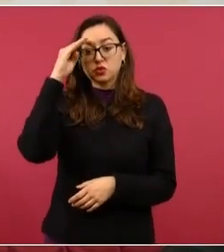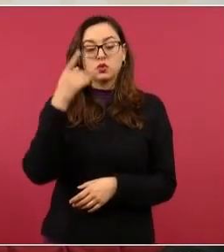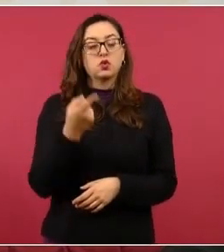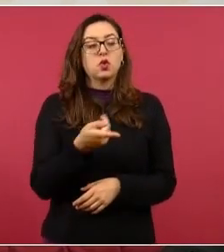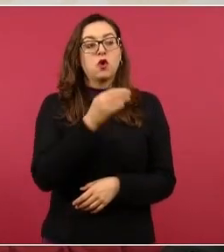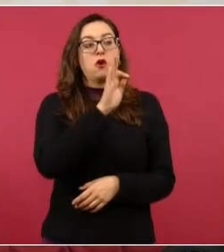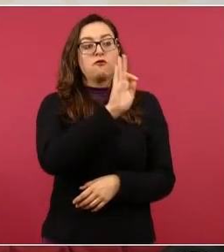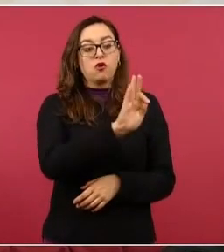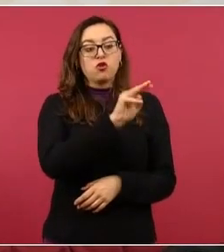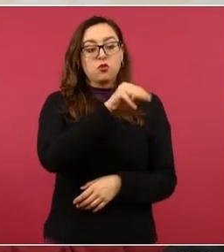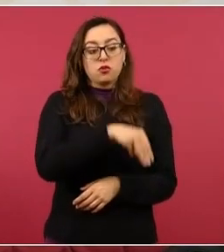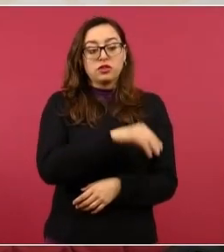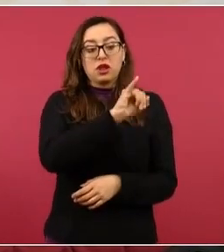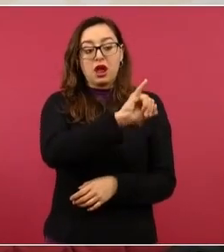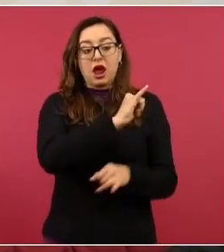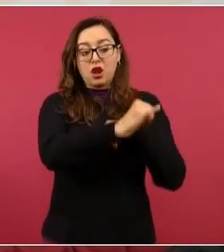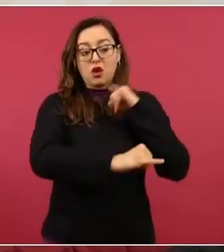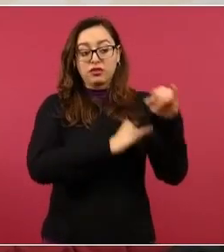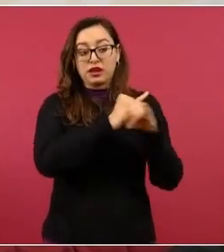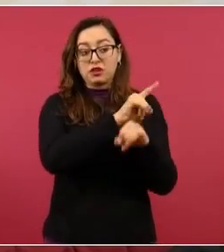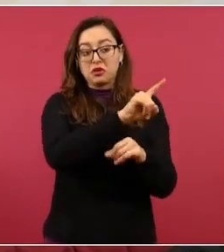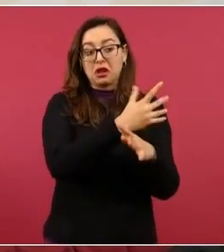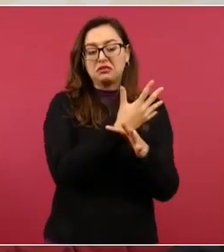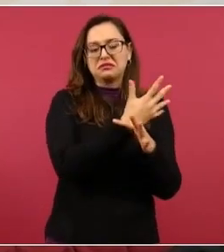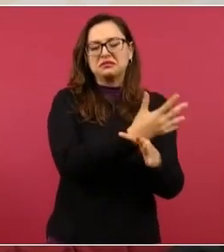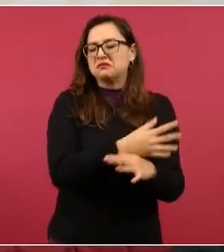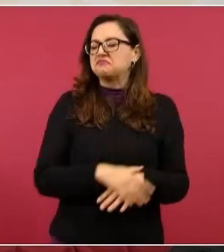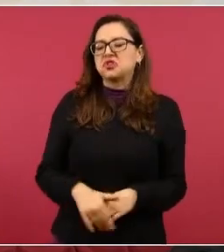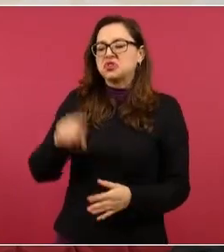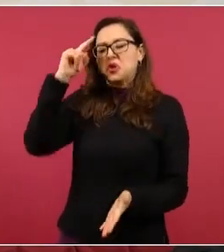el 1.5 que no llegaba al 2